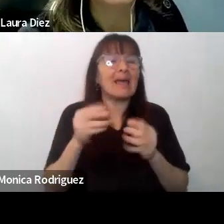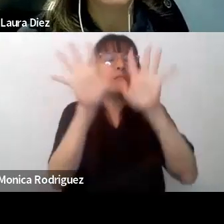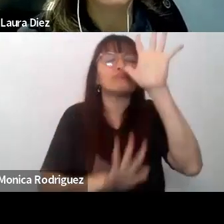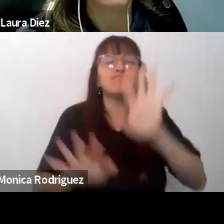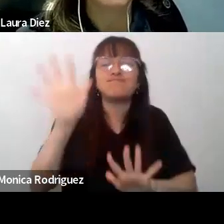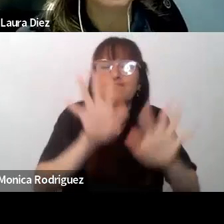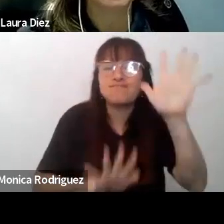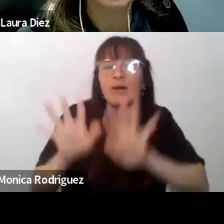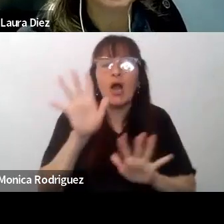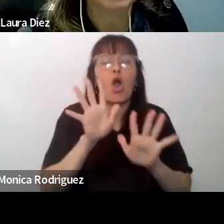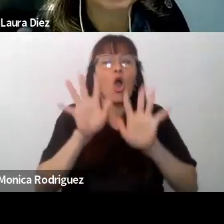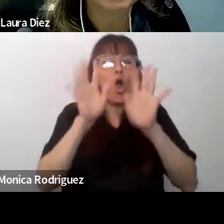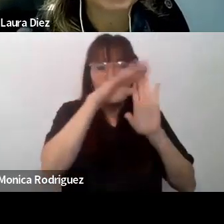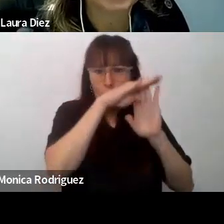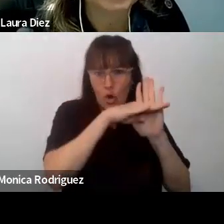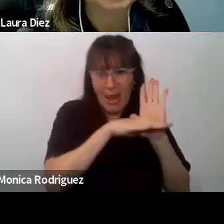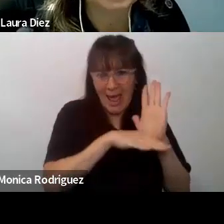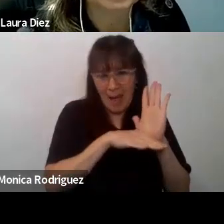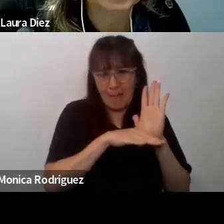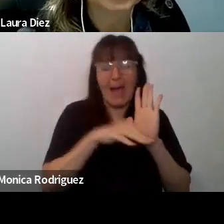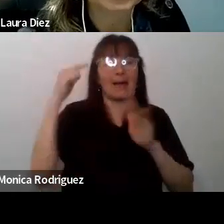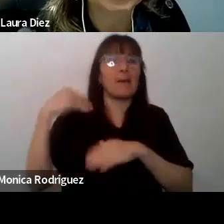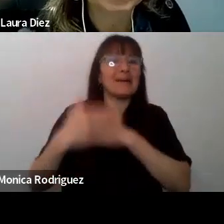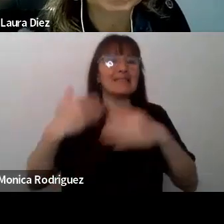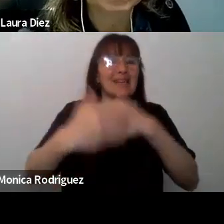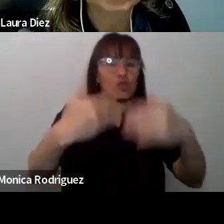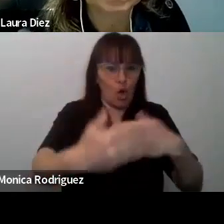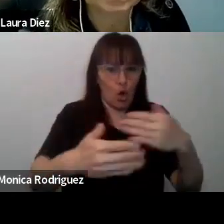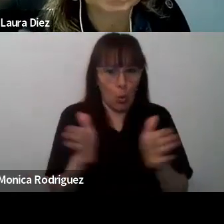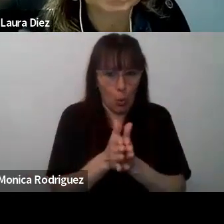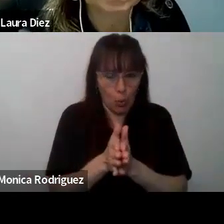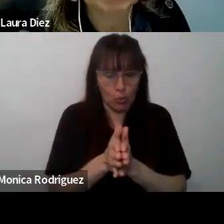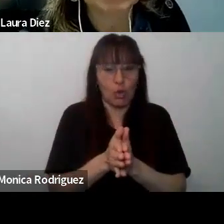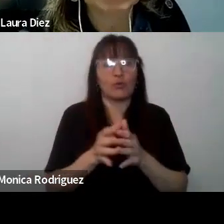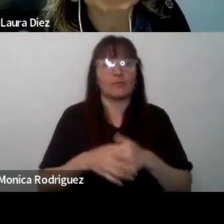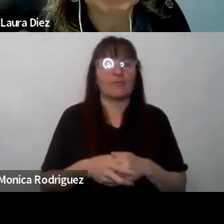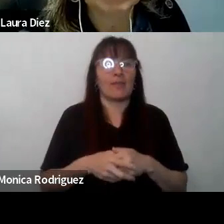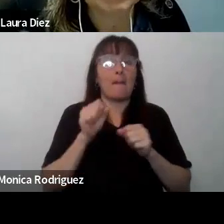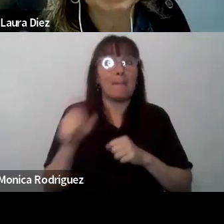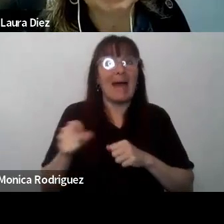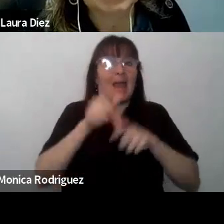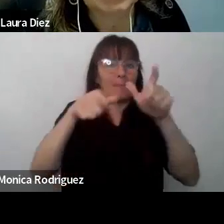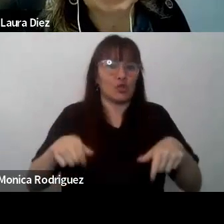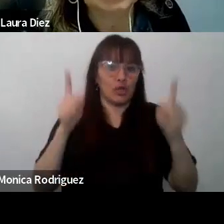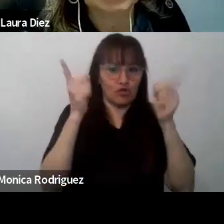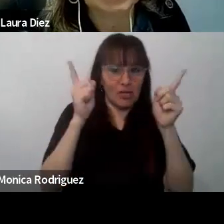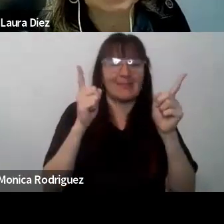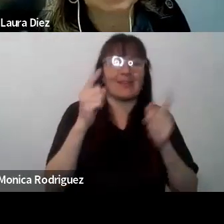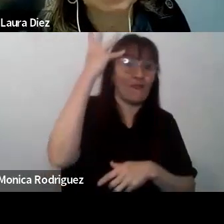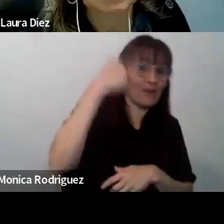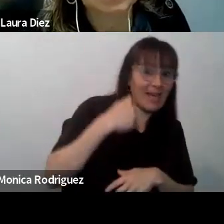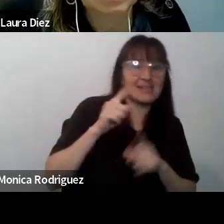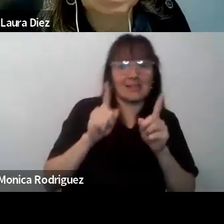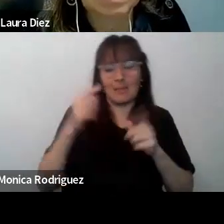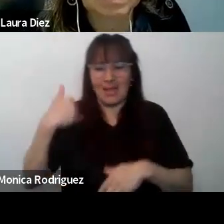programa, proyecto de capacitación conjunto para docentes franceses y docentes de la